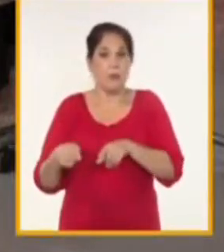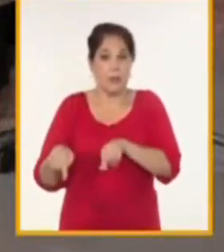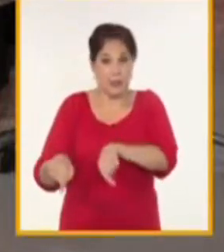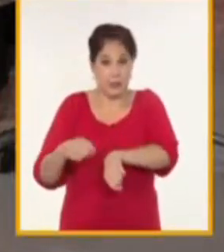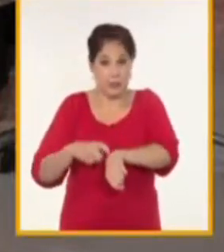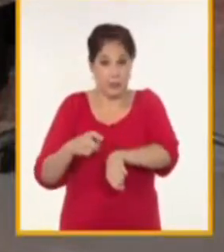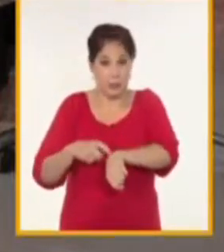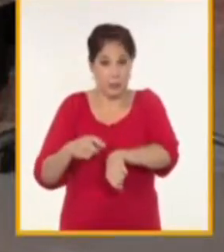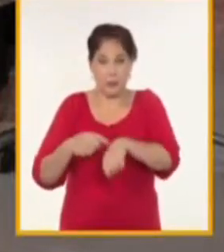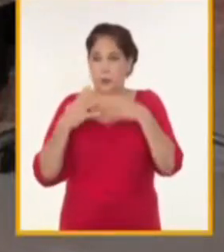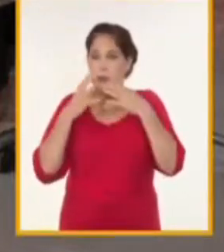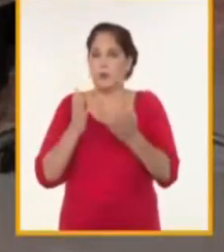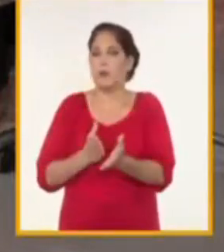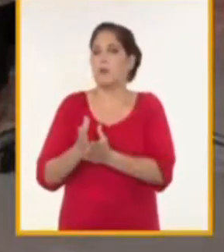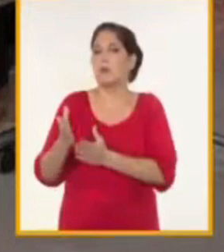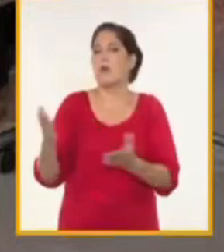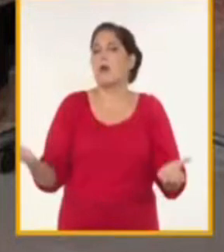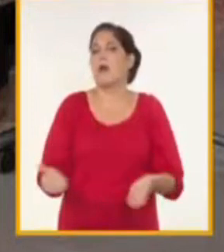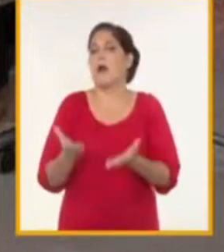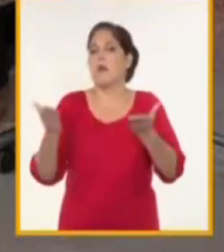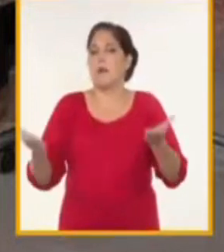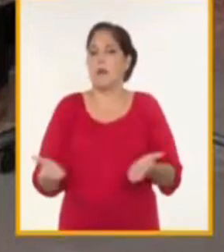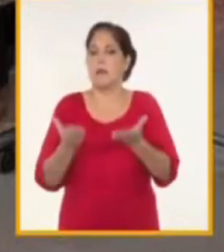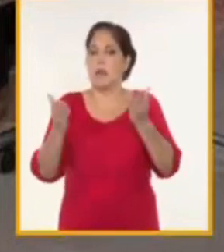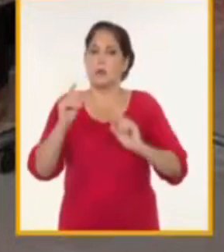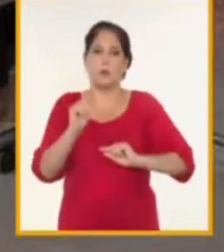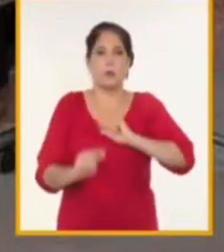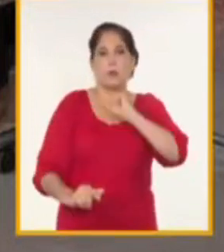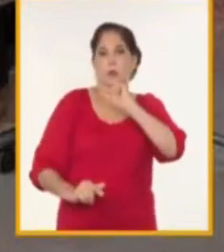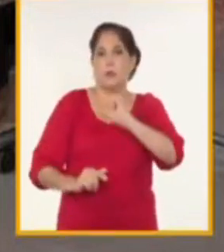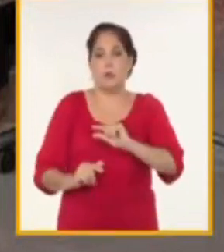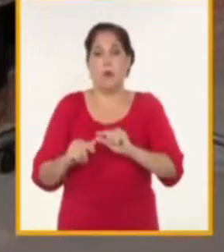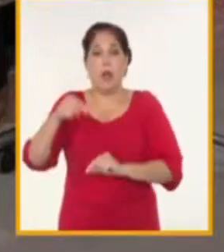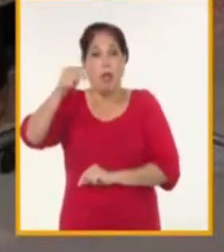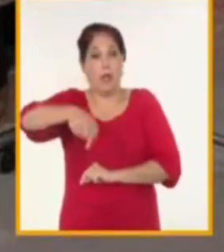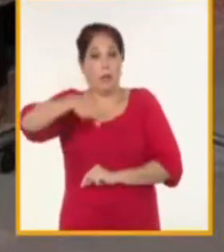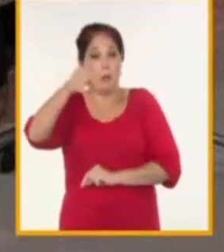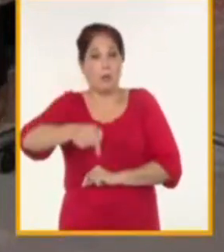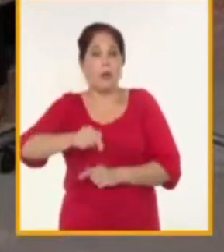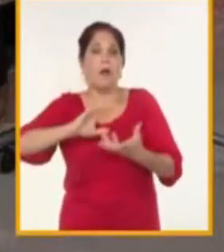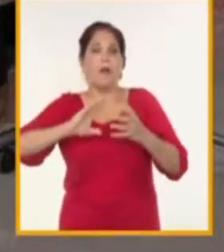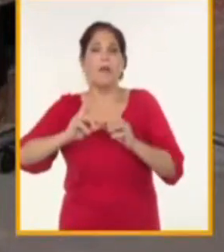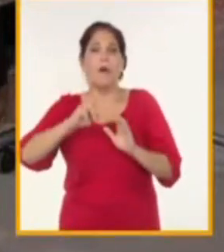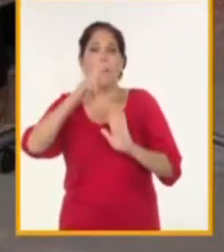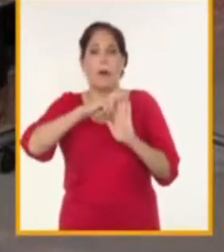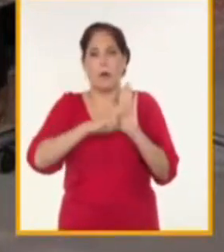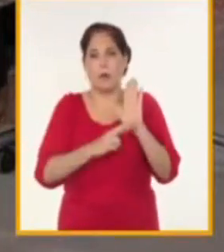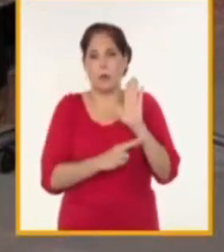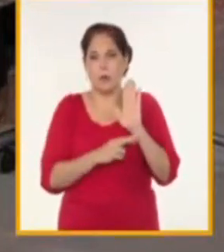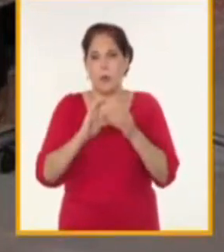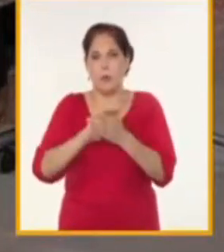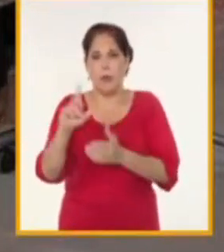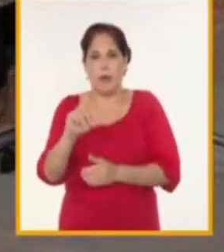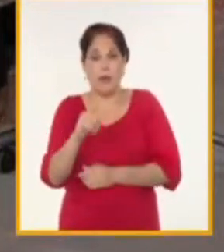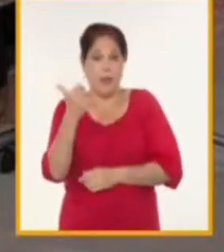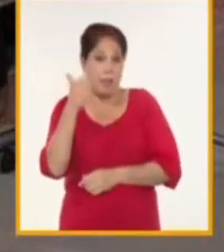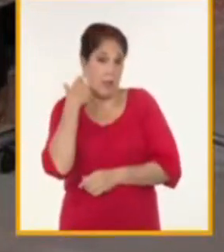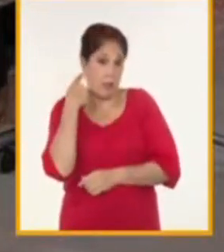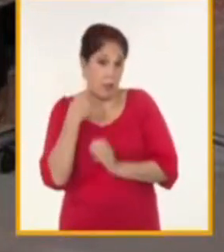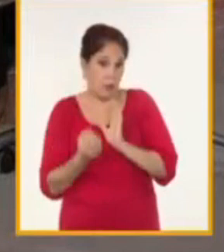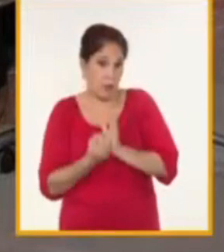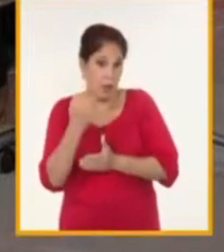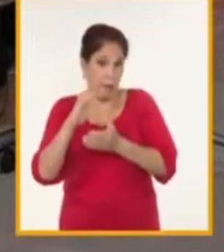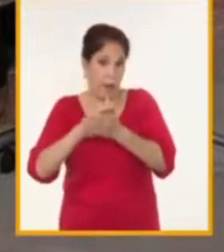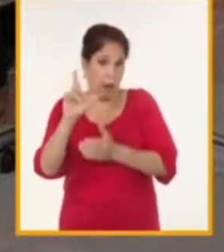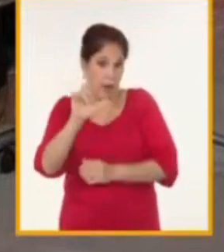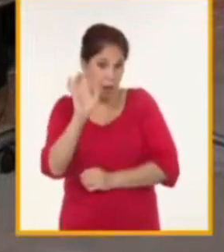momento continuar avanzando como lo hemos venido haciendo en la actualización del marco regulatorio de Mariel a 10 años de creada la